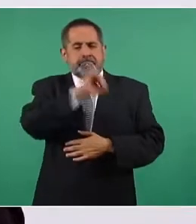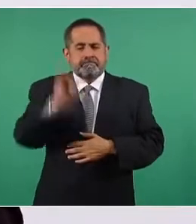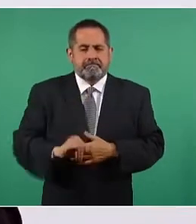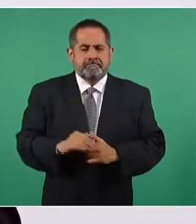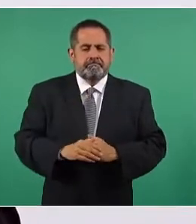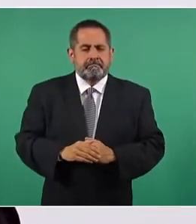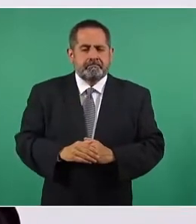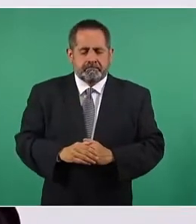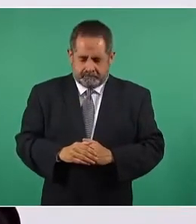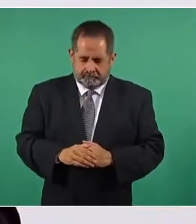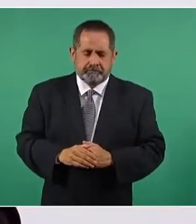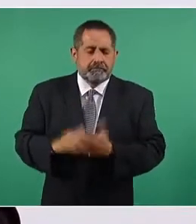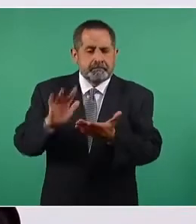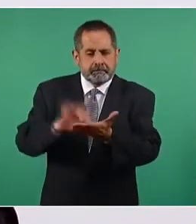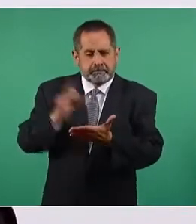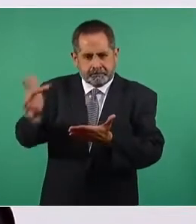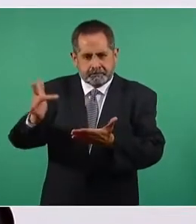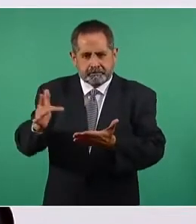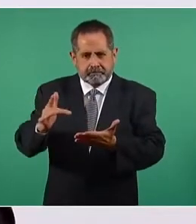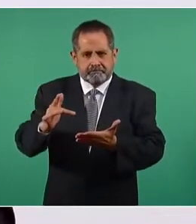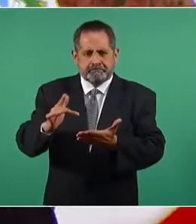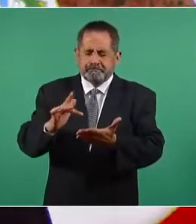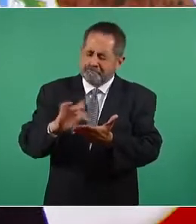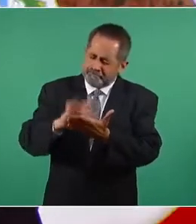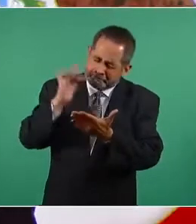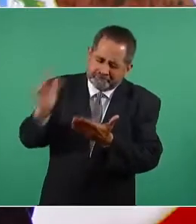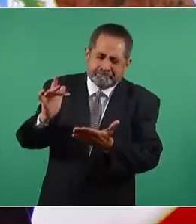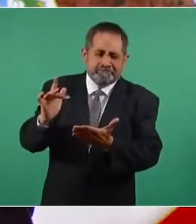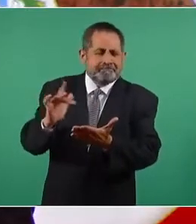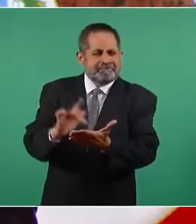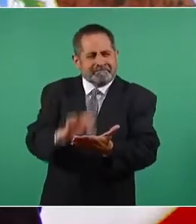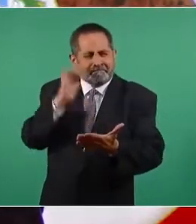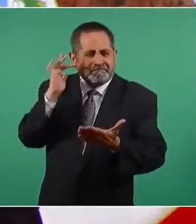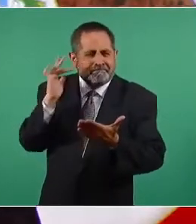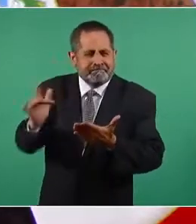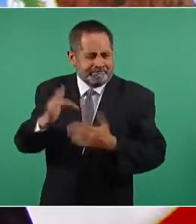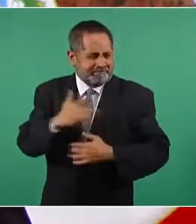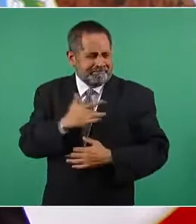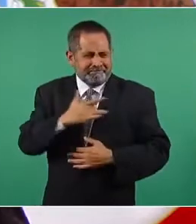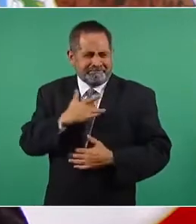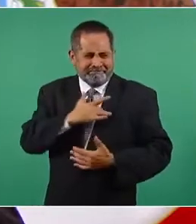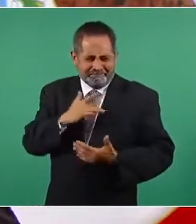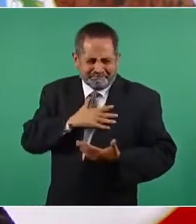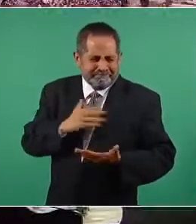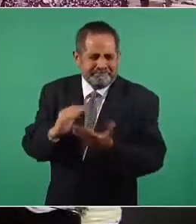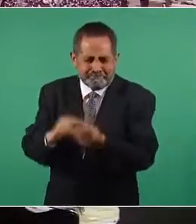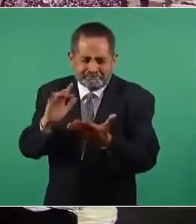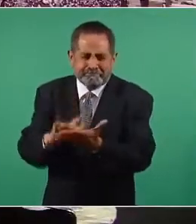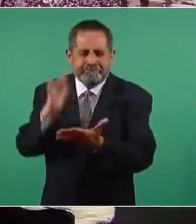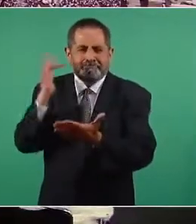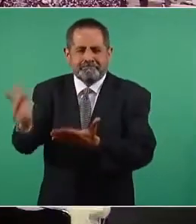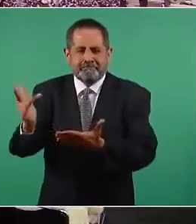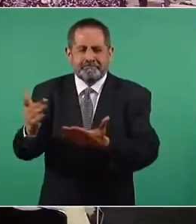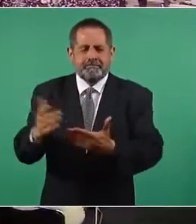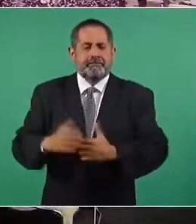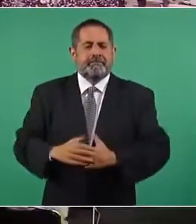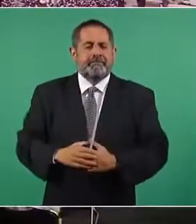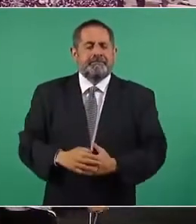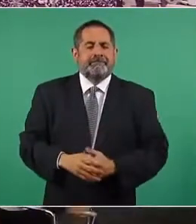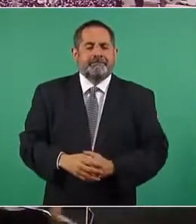Gracias, gracias, gracias, gracias de todo corazón. Muchas gracias. Gracias.